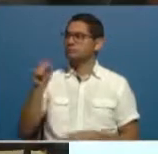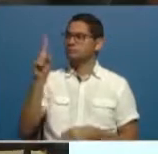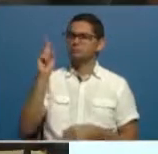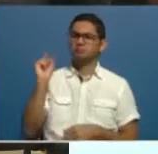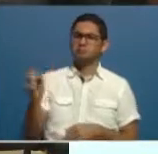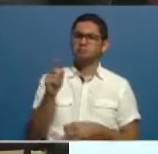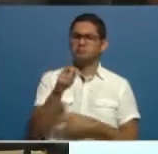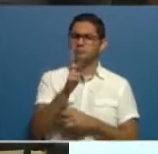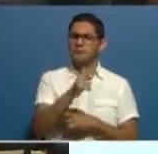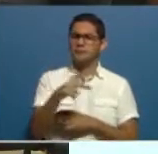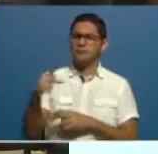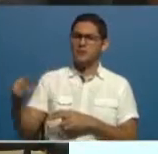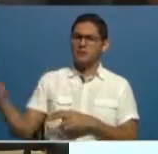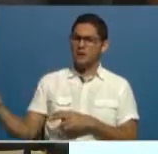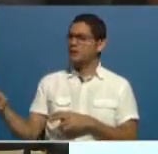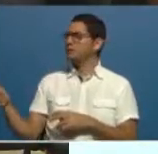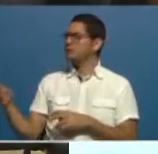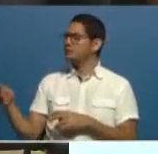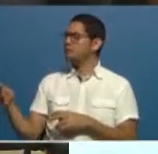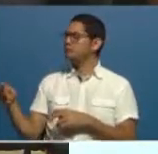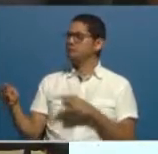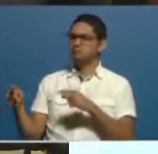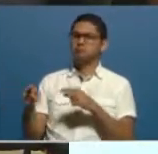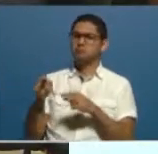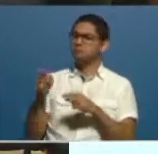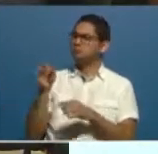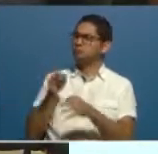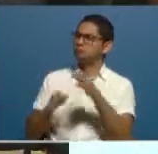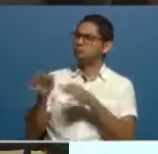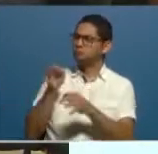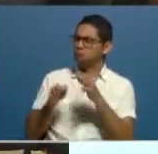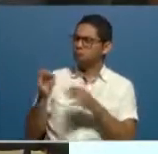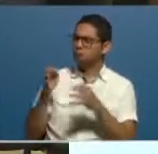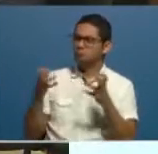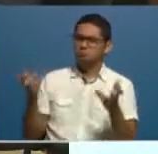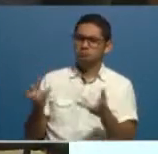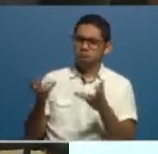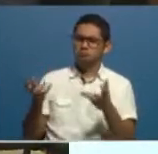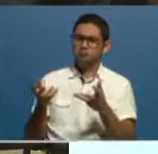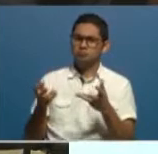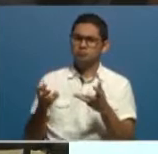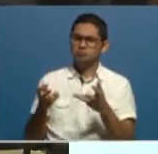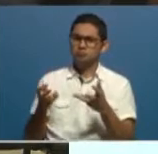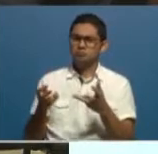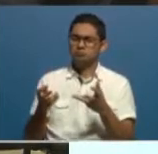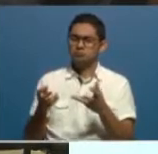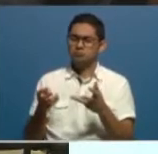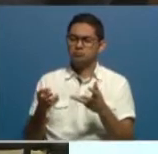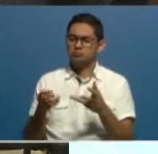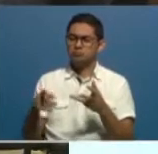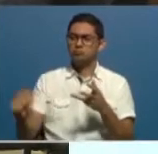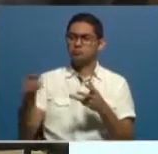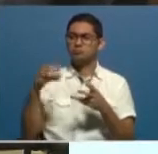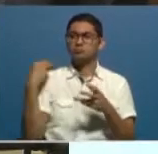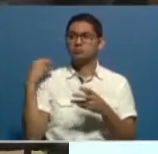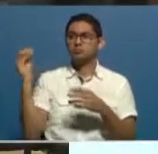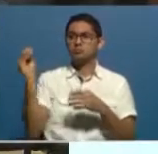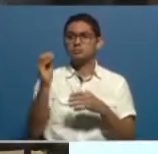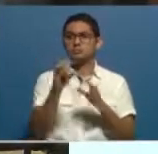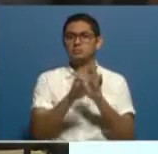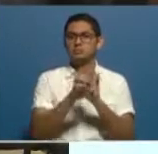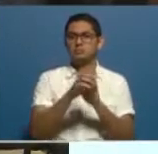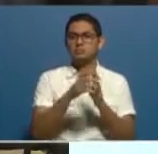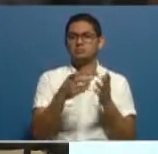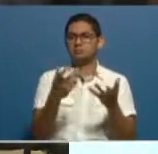playas, ¿cómo está la situación? Y para que les explique a las personas estas señales que tienen ustedes al